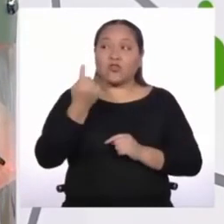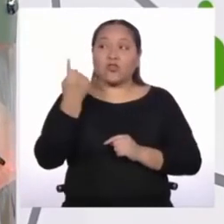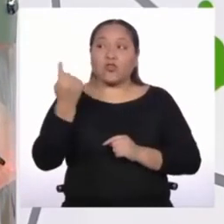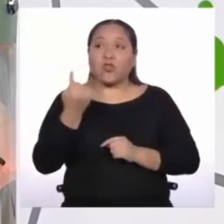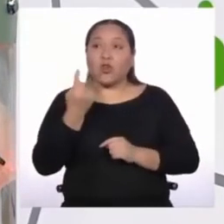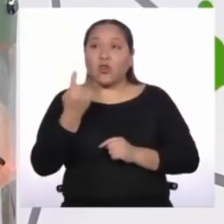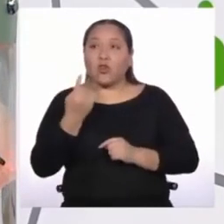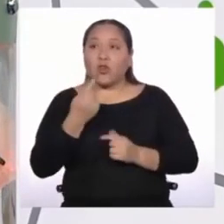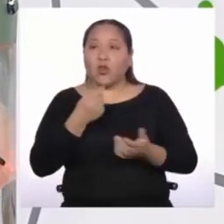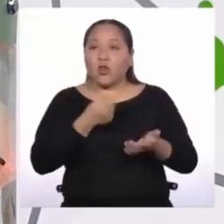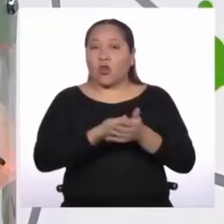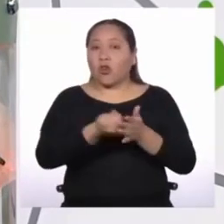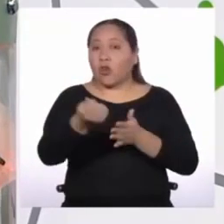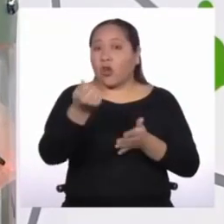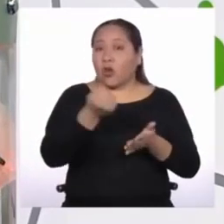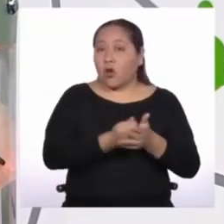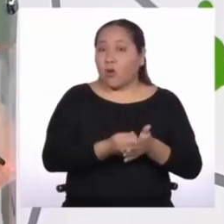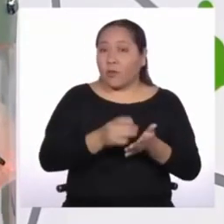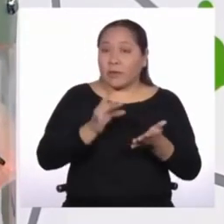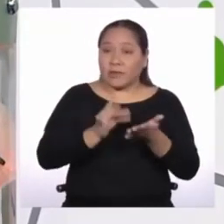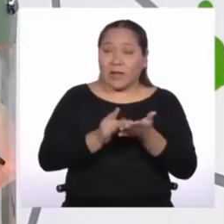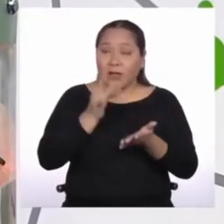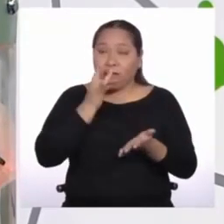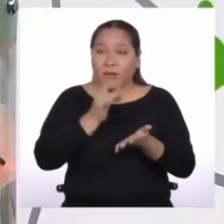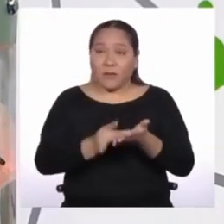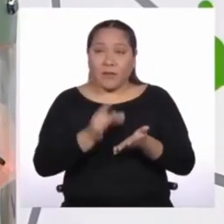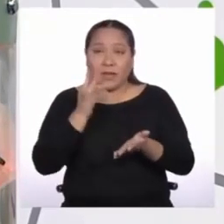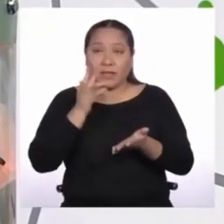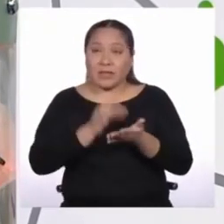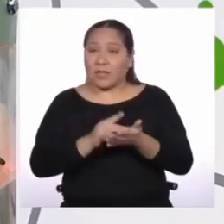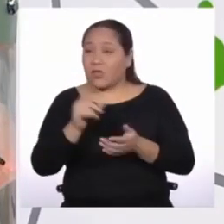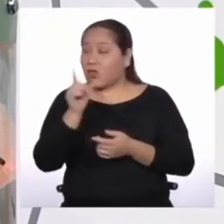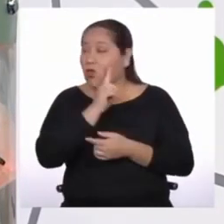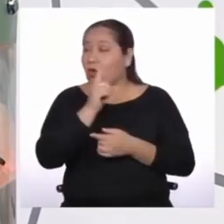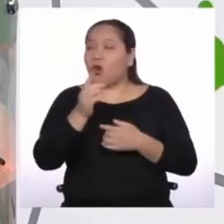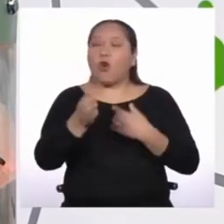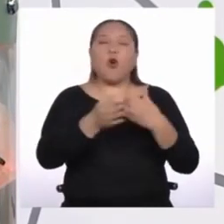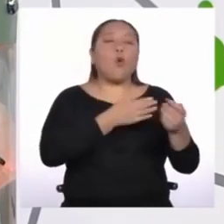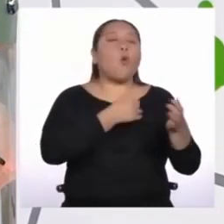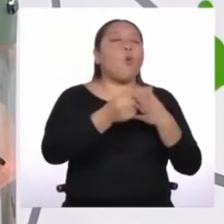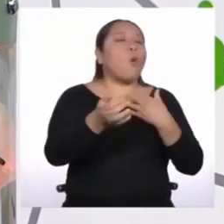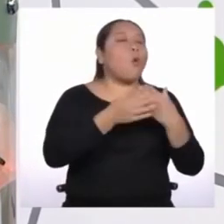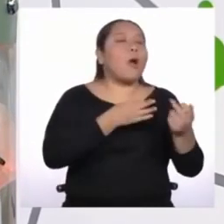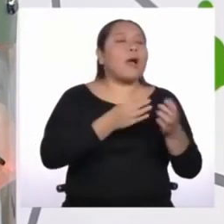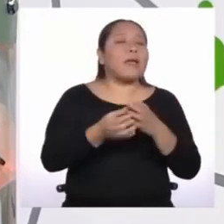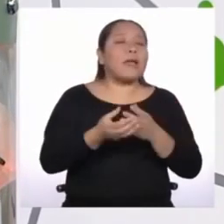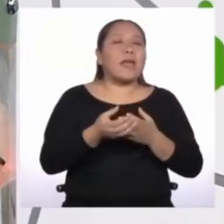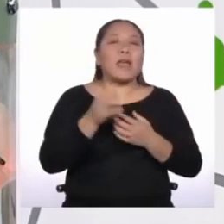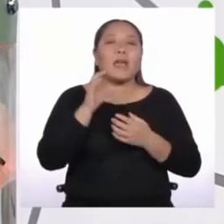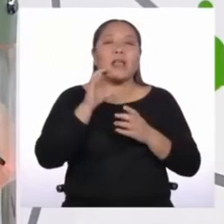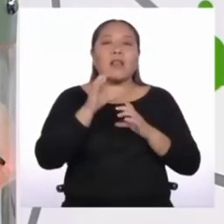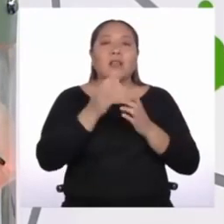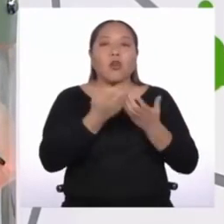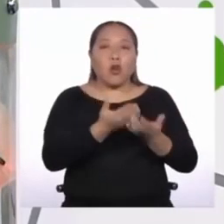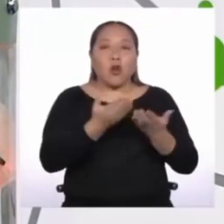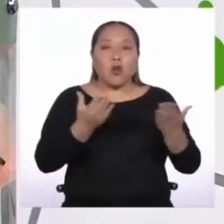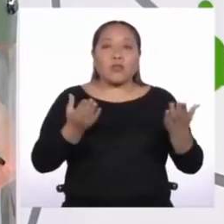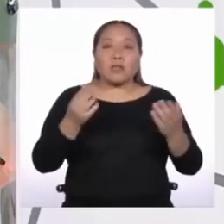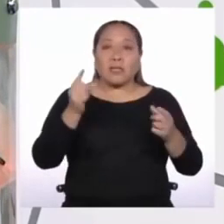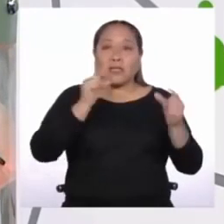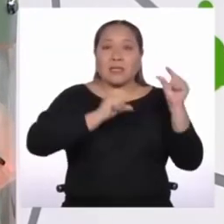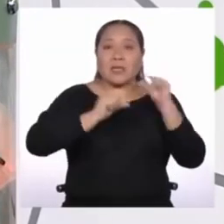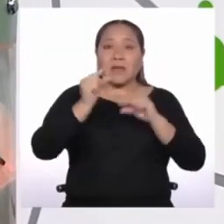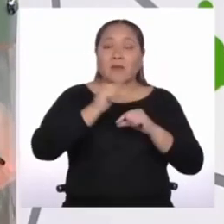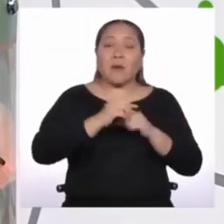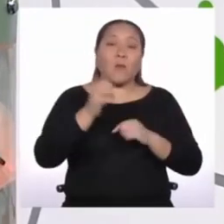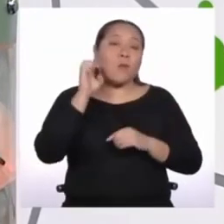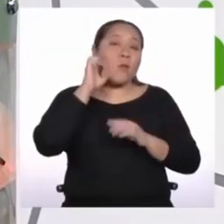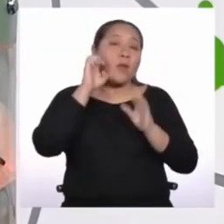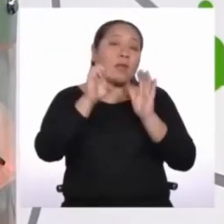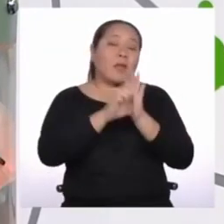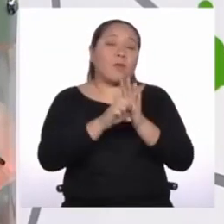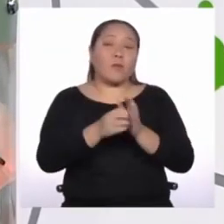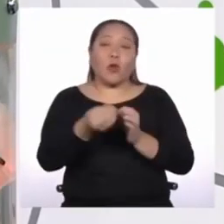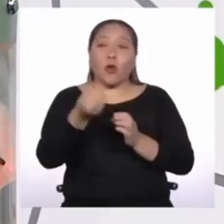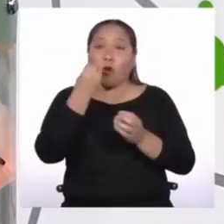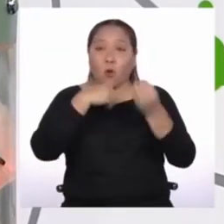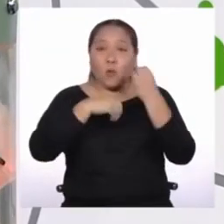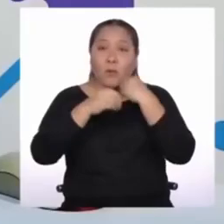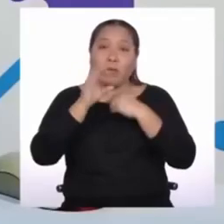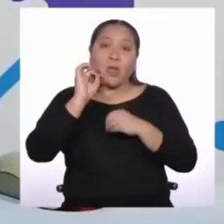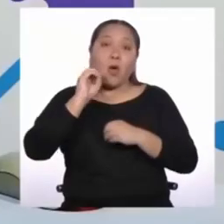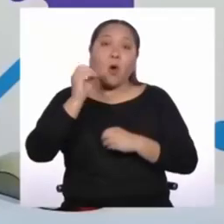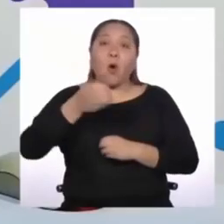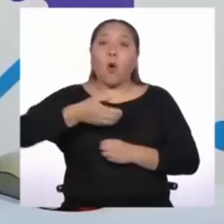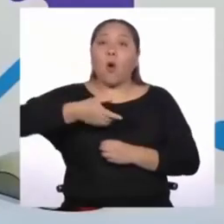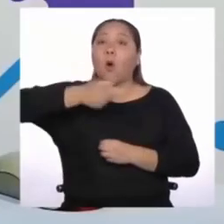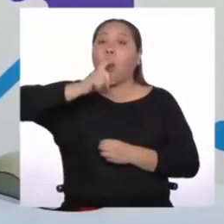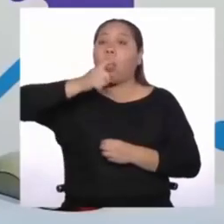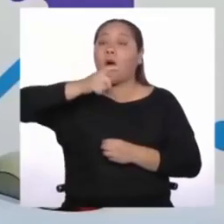los que compras en las farmacias, sino a todos los compuestos químicos, como por ejemplo los alimentos o líquidos que consumimos. ¡Oh!